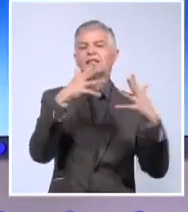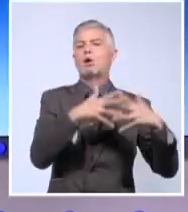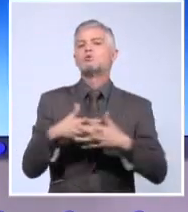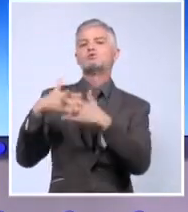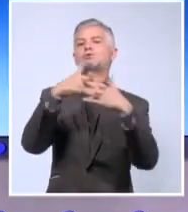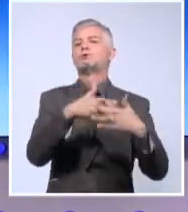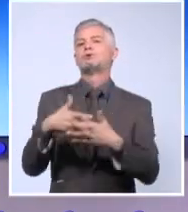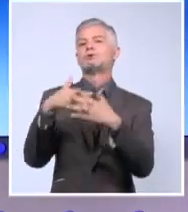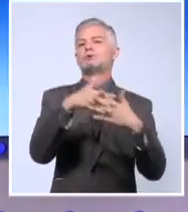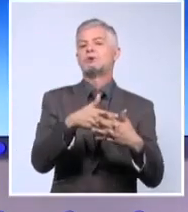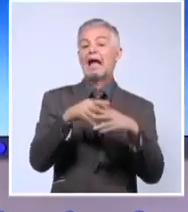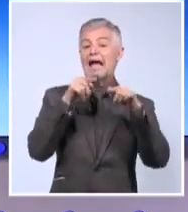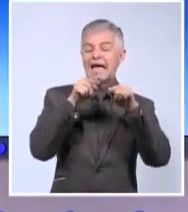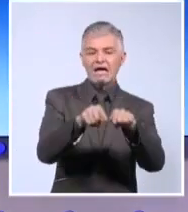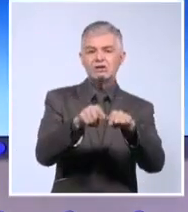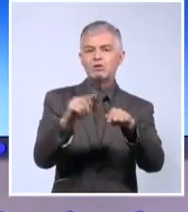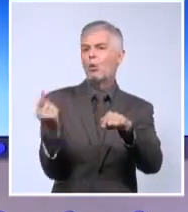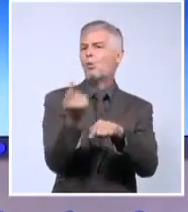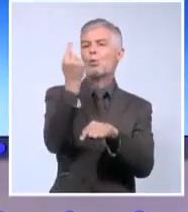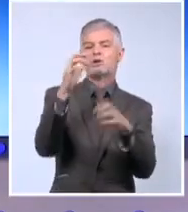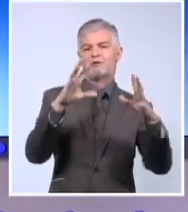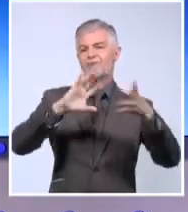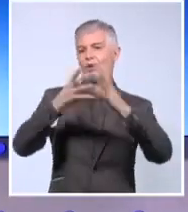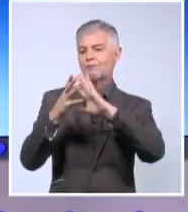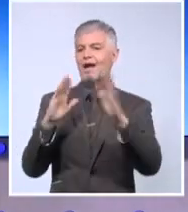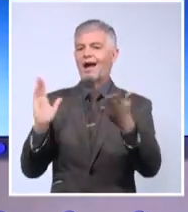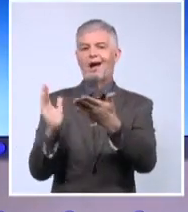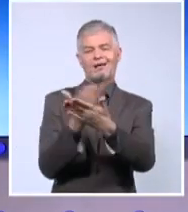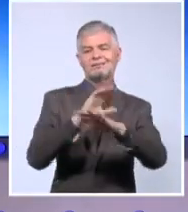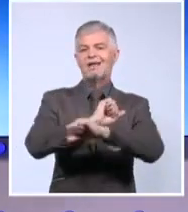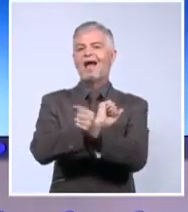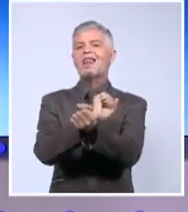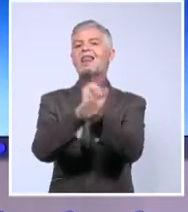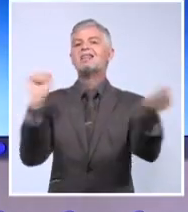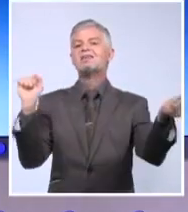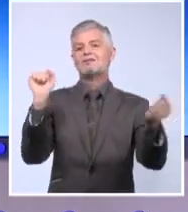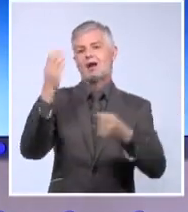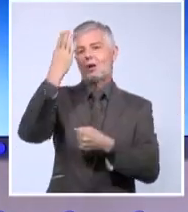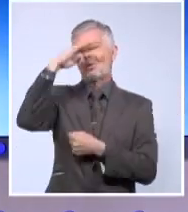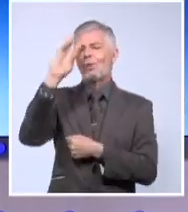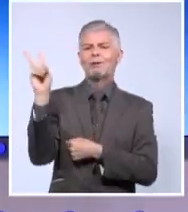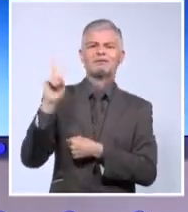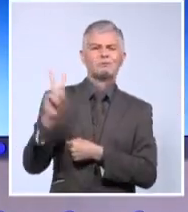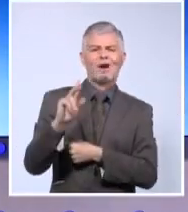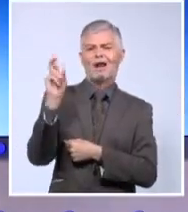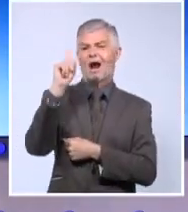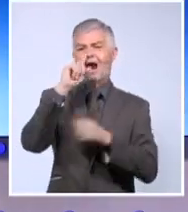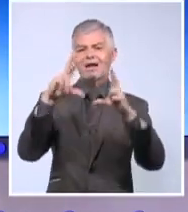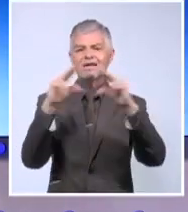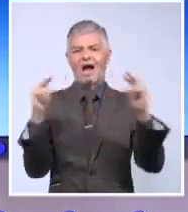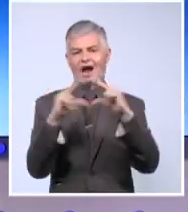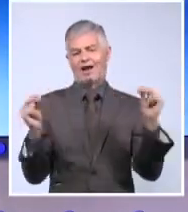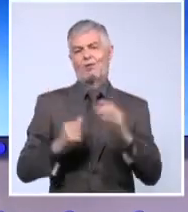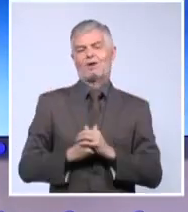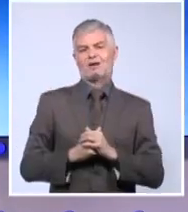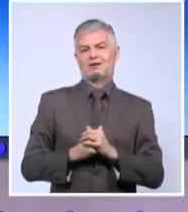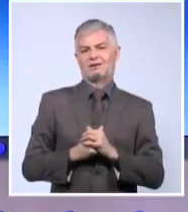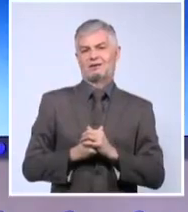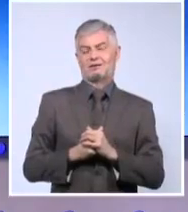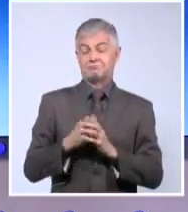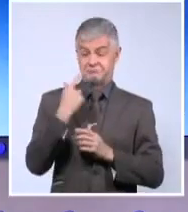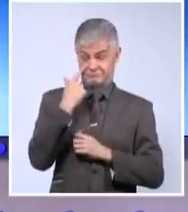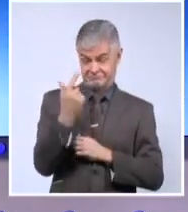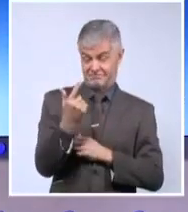forma de liberar a Cuba, a Venezuela, a Nicaragua. Fíjense en un detalle. Ellos pedirían la intervención